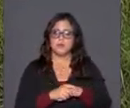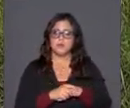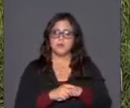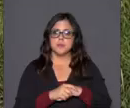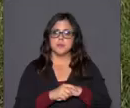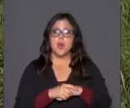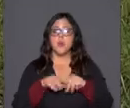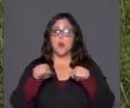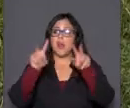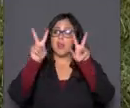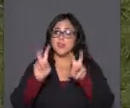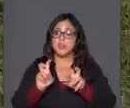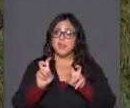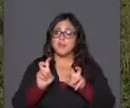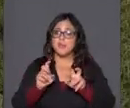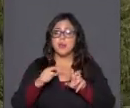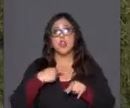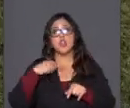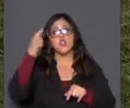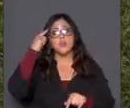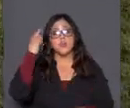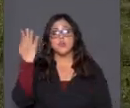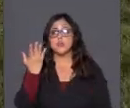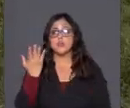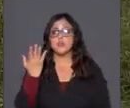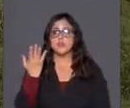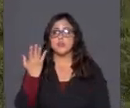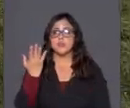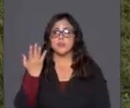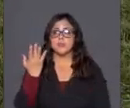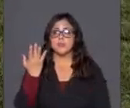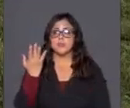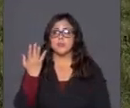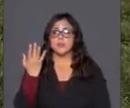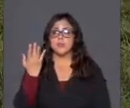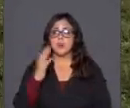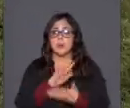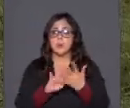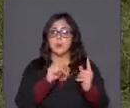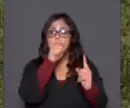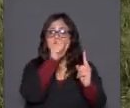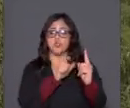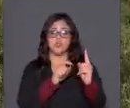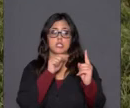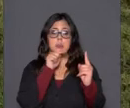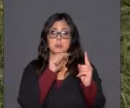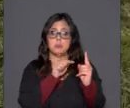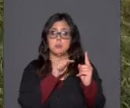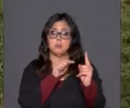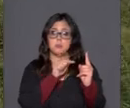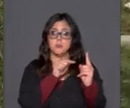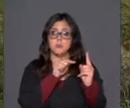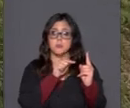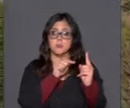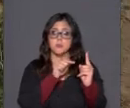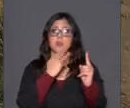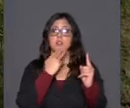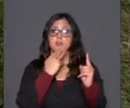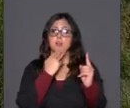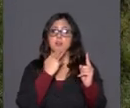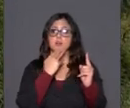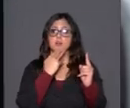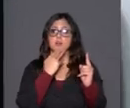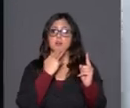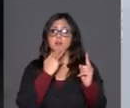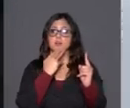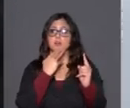referente a eso, yo creo que cuando estamos ante una persona que está siendo incluso por parte del gobierno en este caso, por